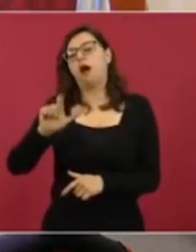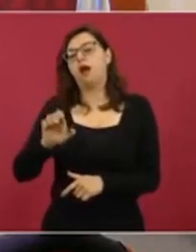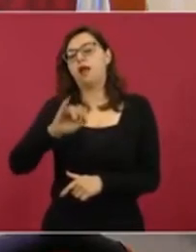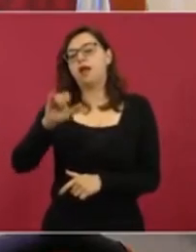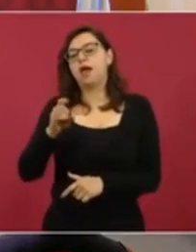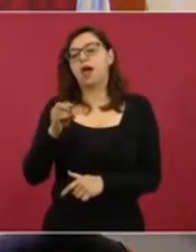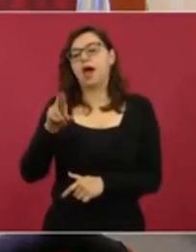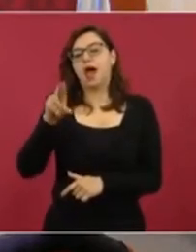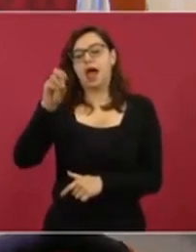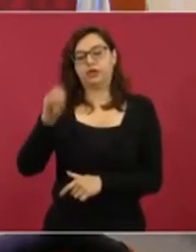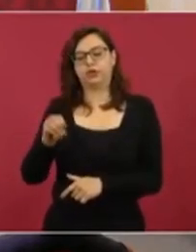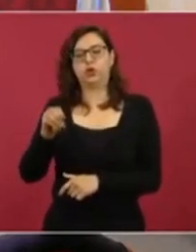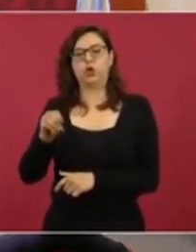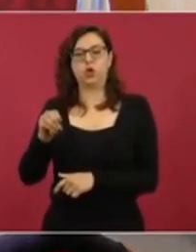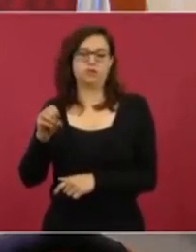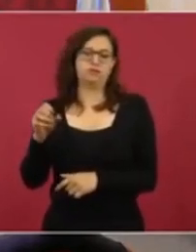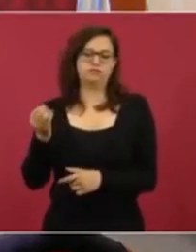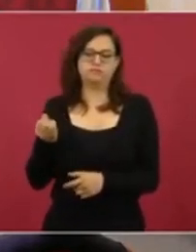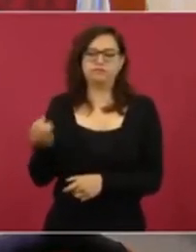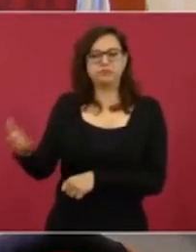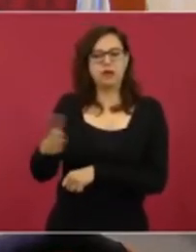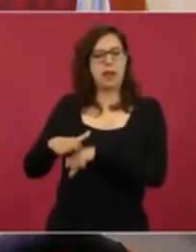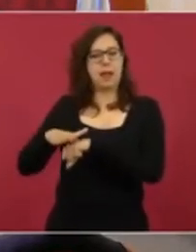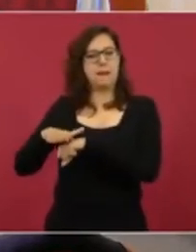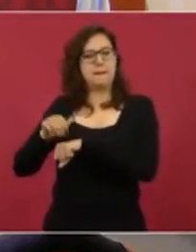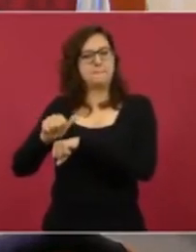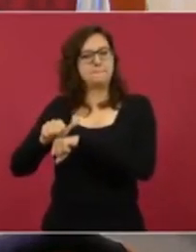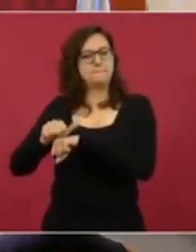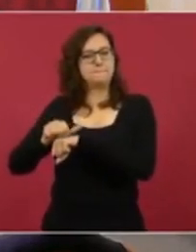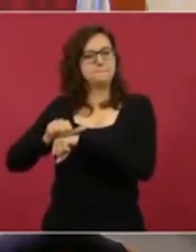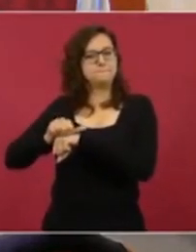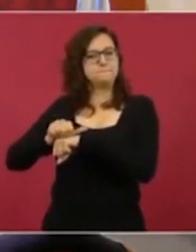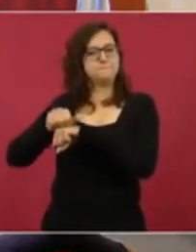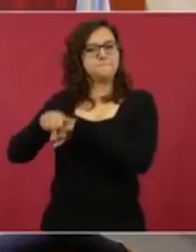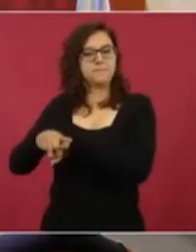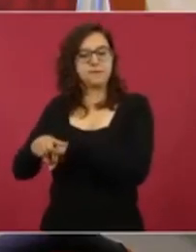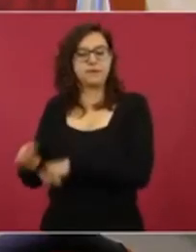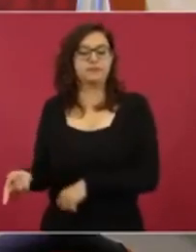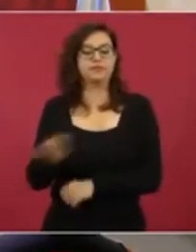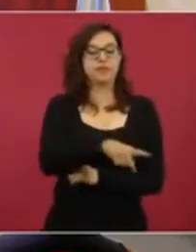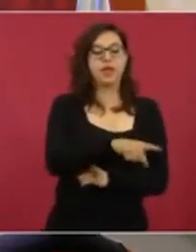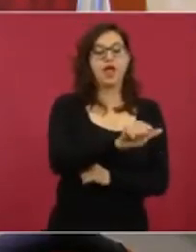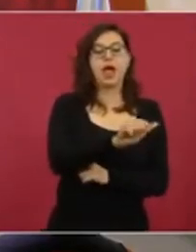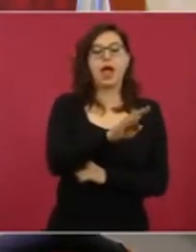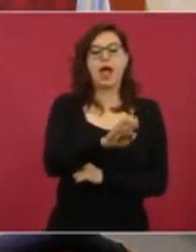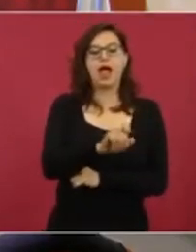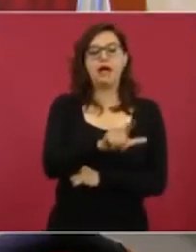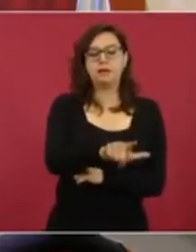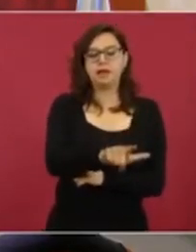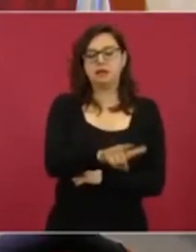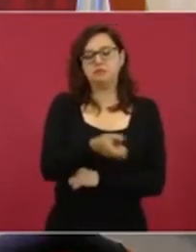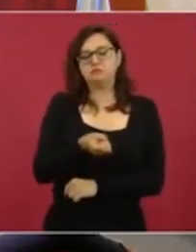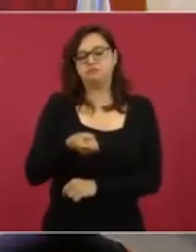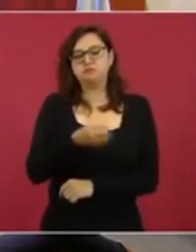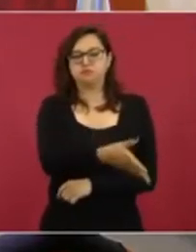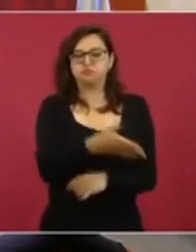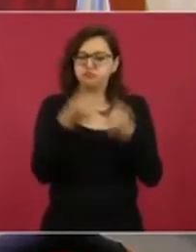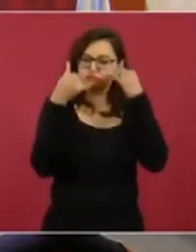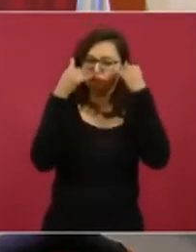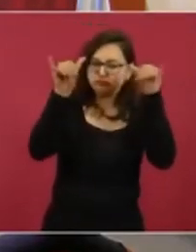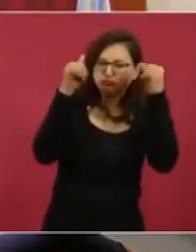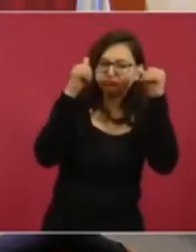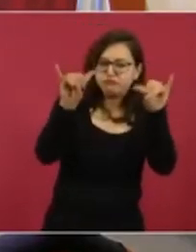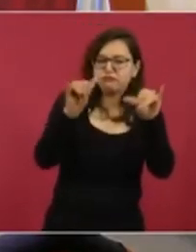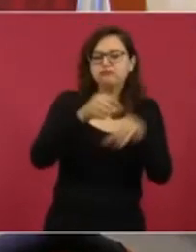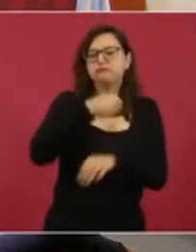Pelón y otro ubicado como Abel alias El Toro o El Viejón, ambos